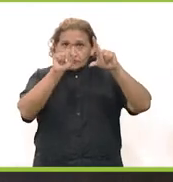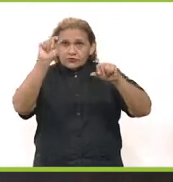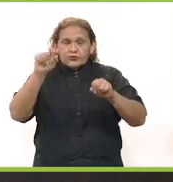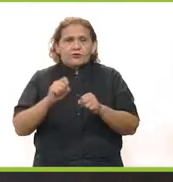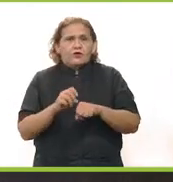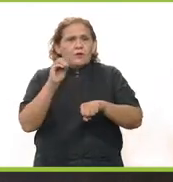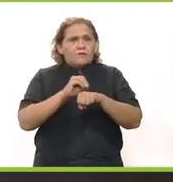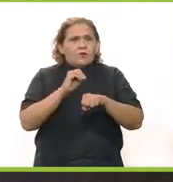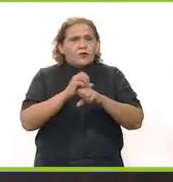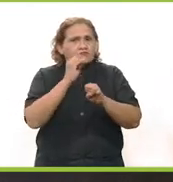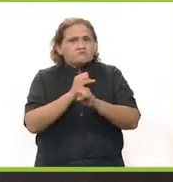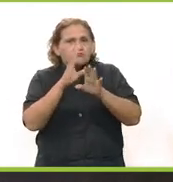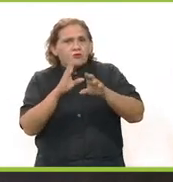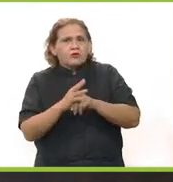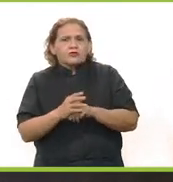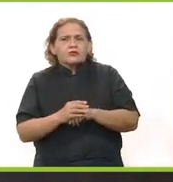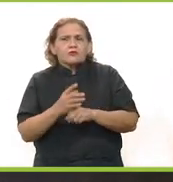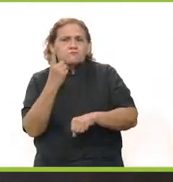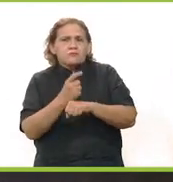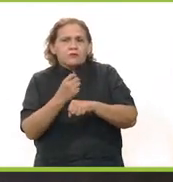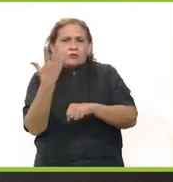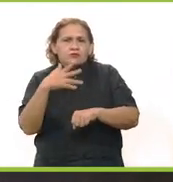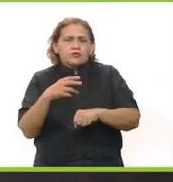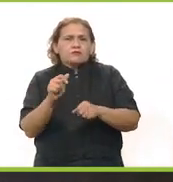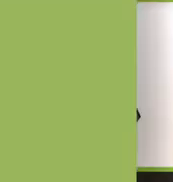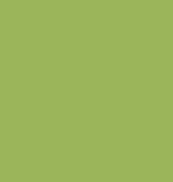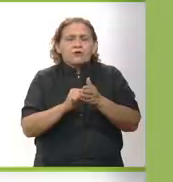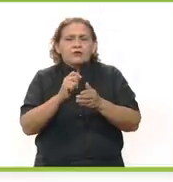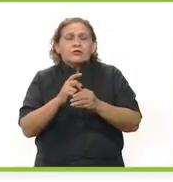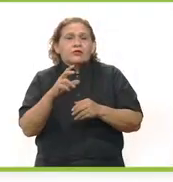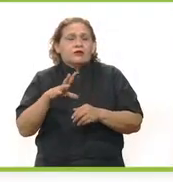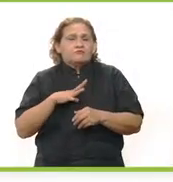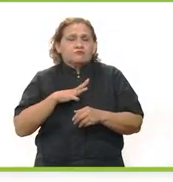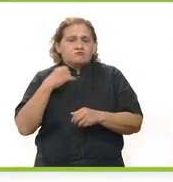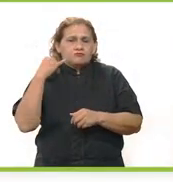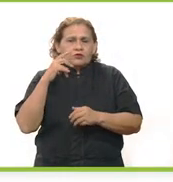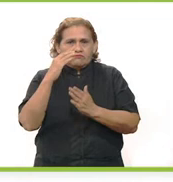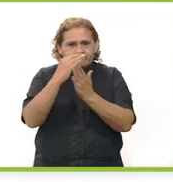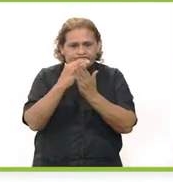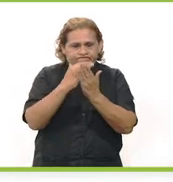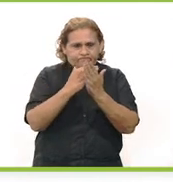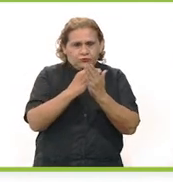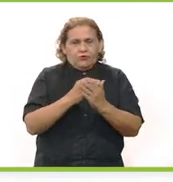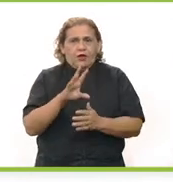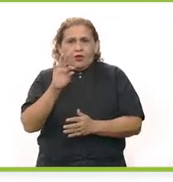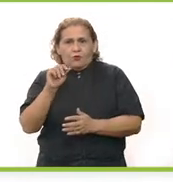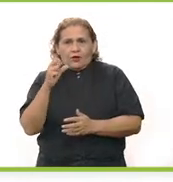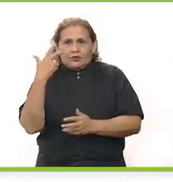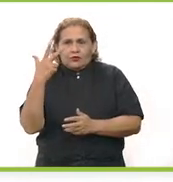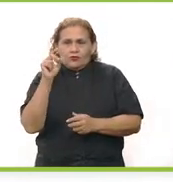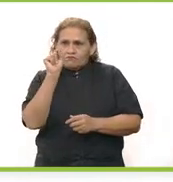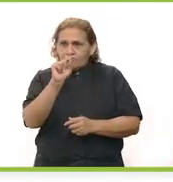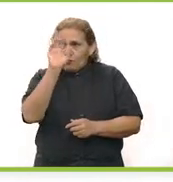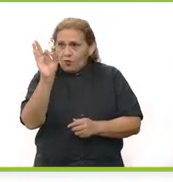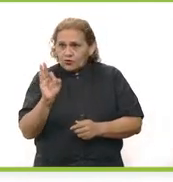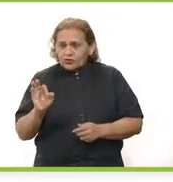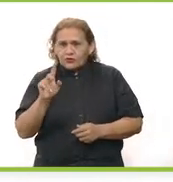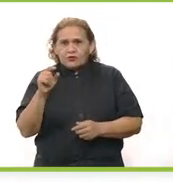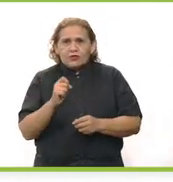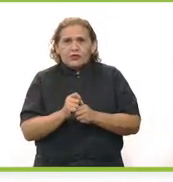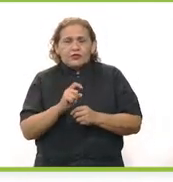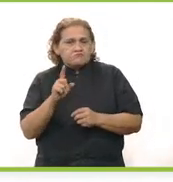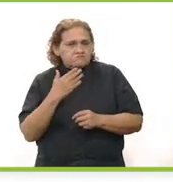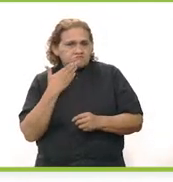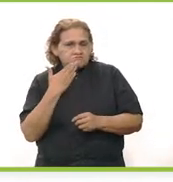a nivel nacional, pues saca su reporte de los primeros 10 meses del año y hemos reducido el número de delitos en un 48%